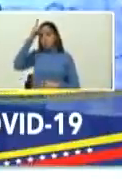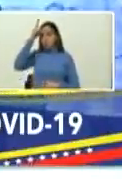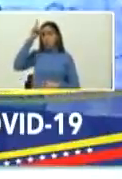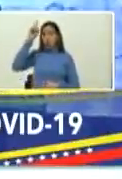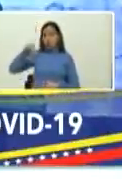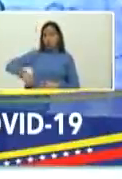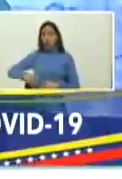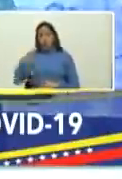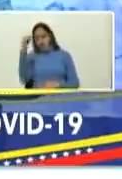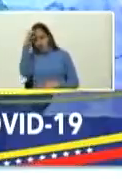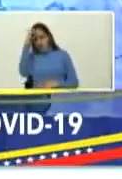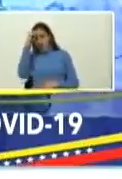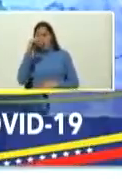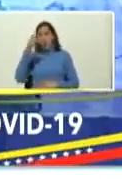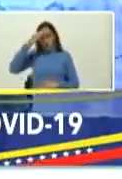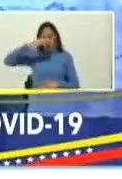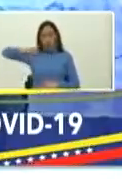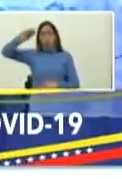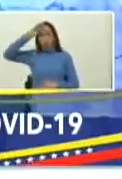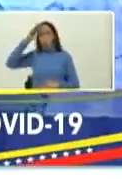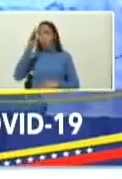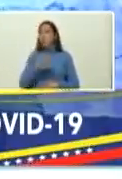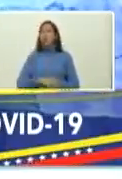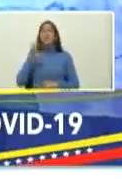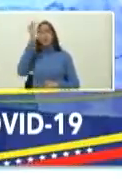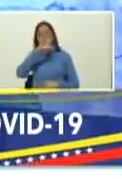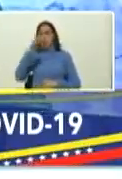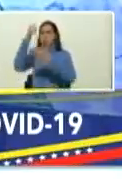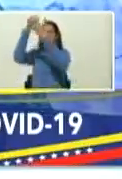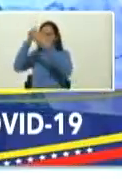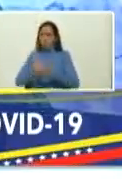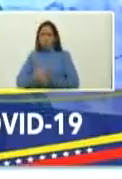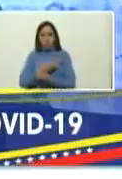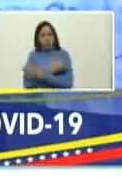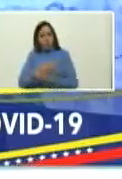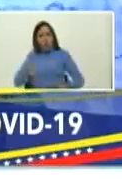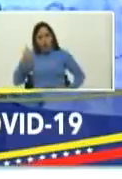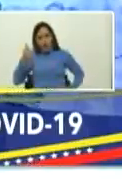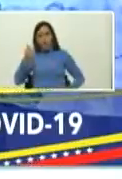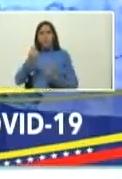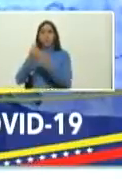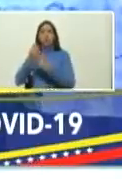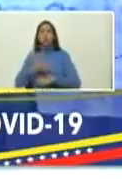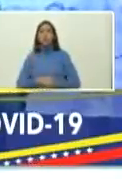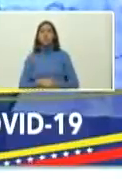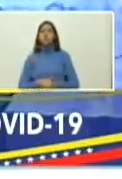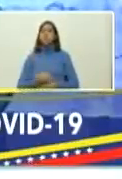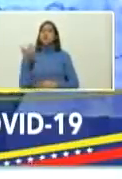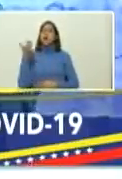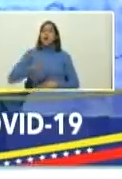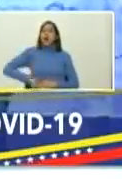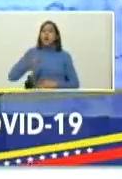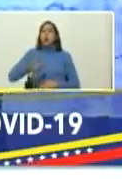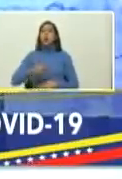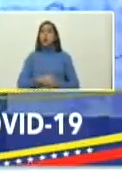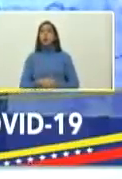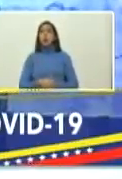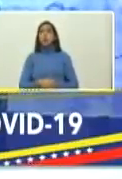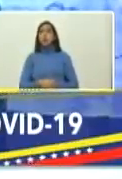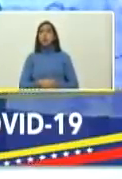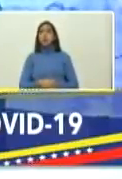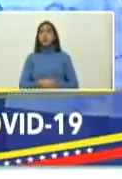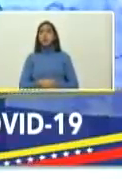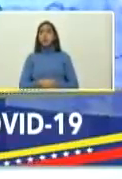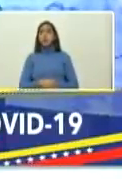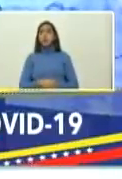a la India y a Cuba por su solidaridad por su apoyo así que muy importante muy propicio muy